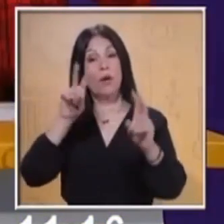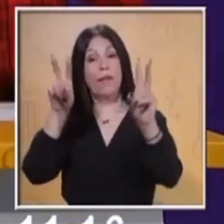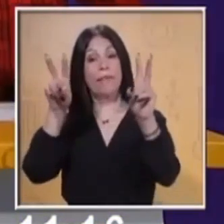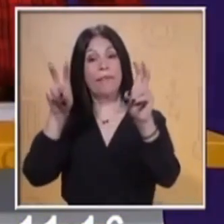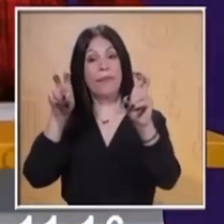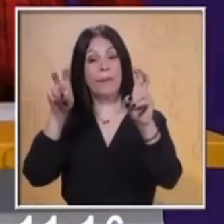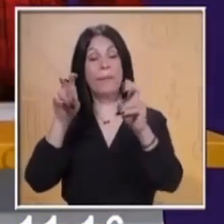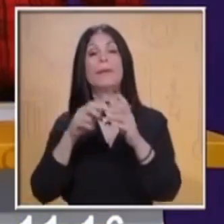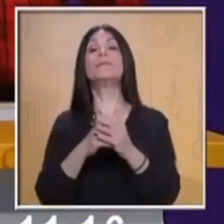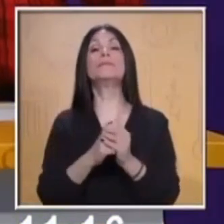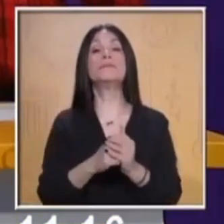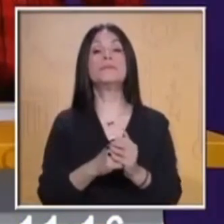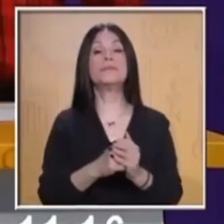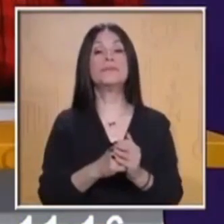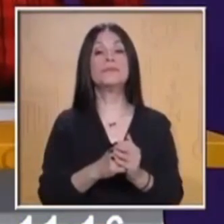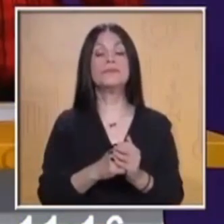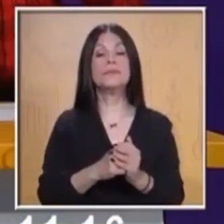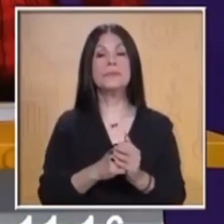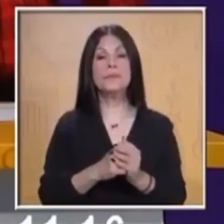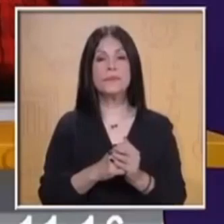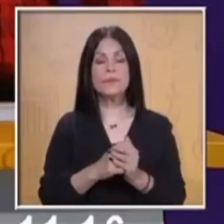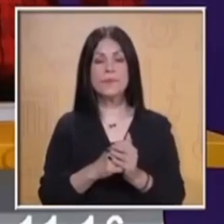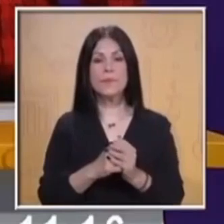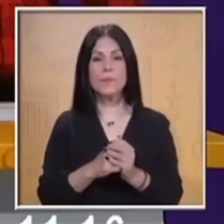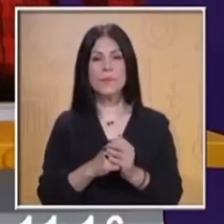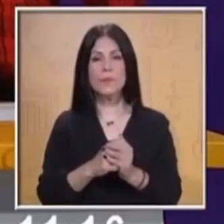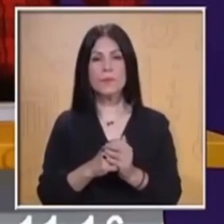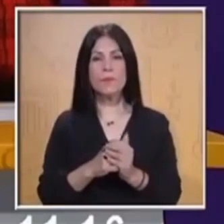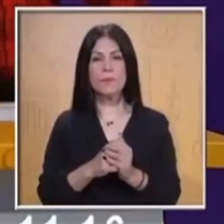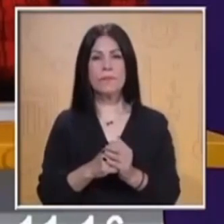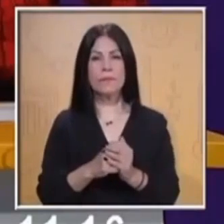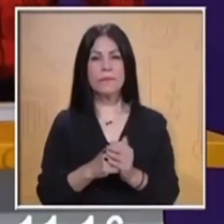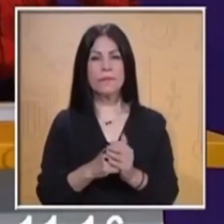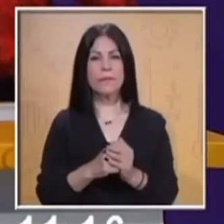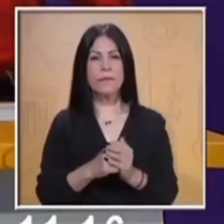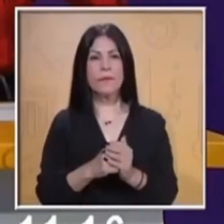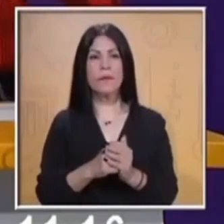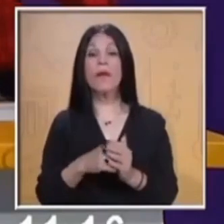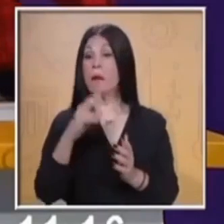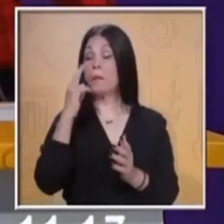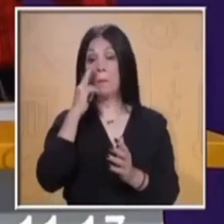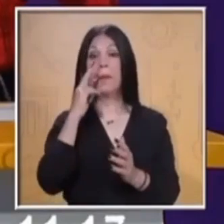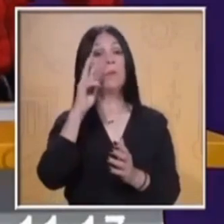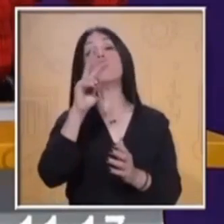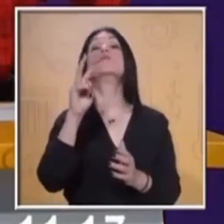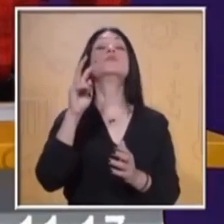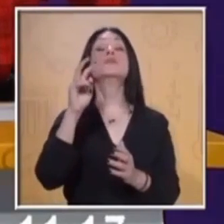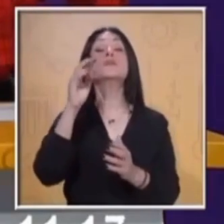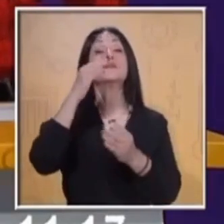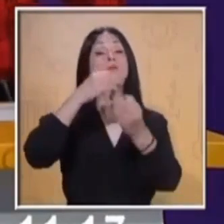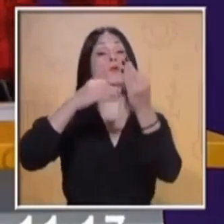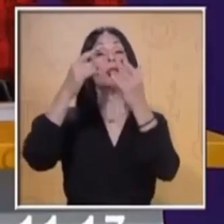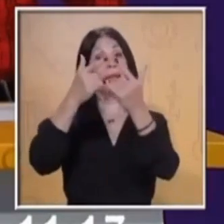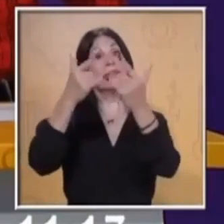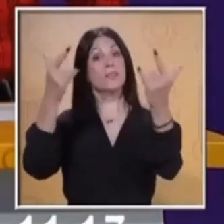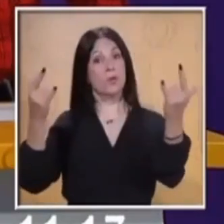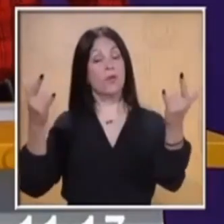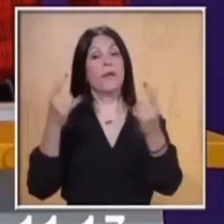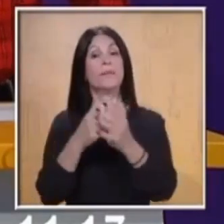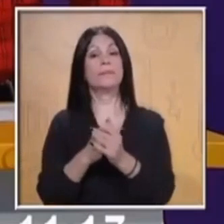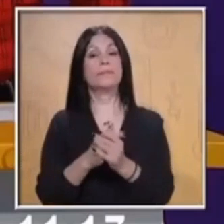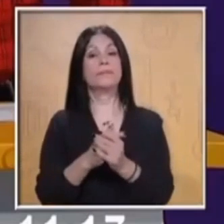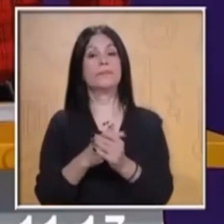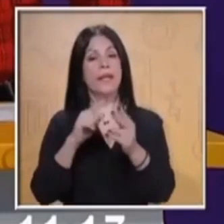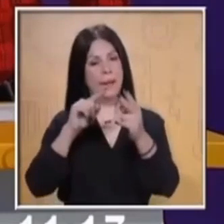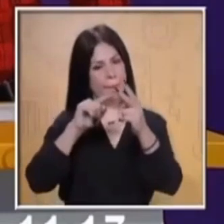alumnos que están en cuarto grado. ¿Verdad? Ya vimos los aspectos principales de esta historia, que es la leyenda. El